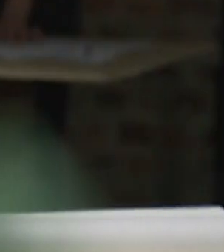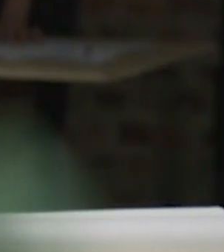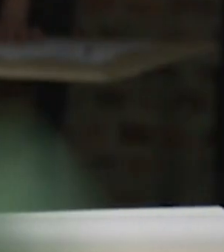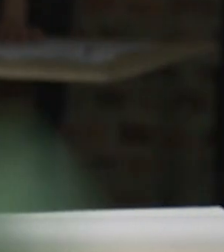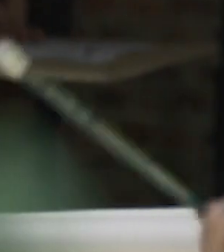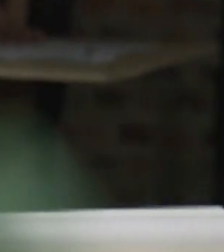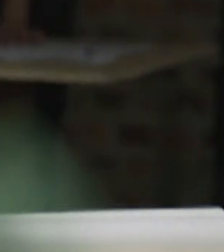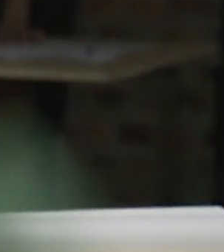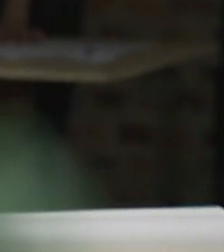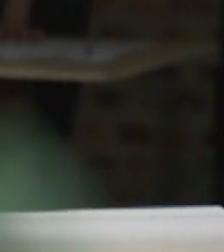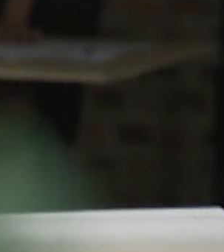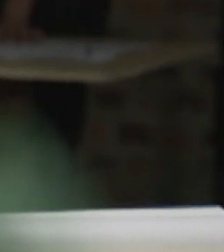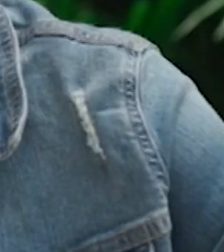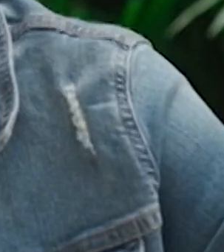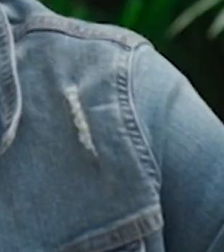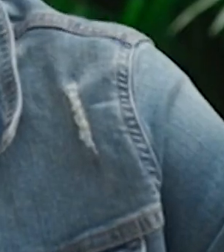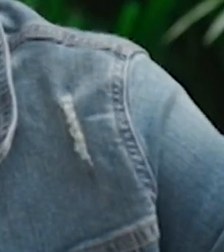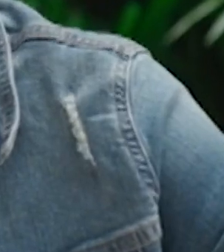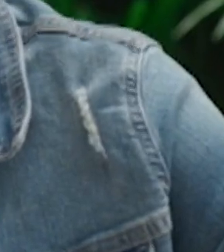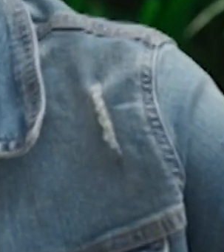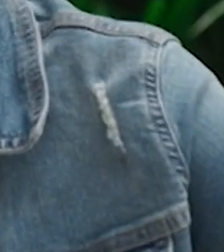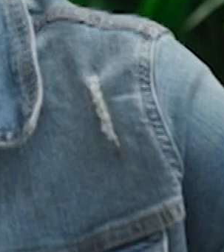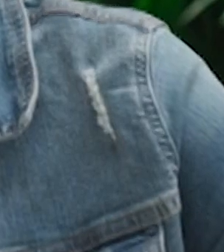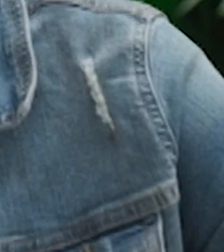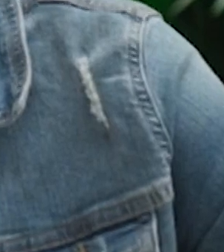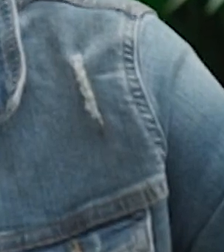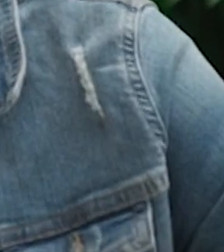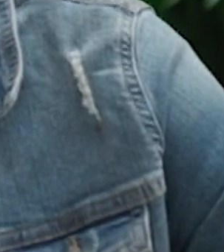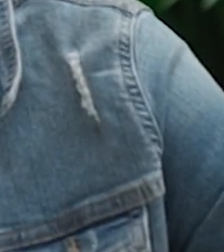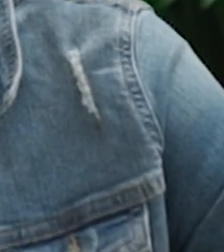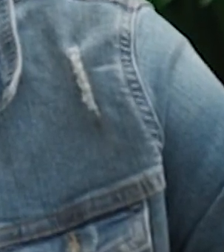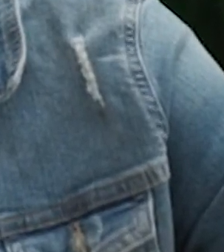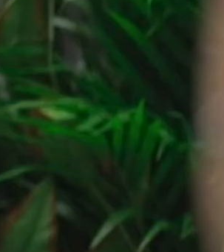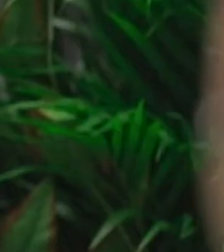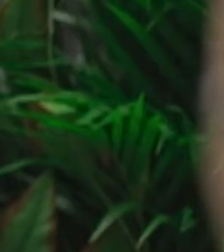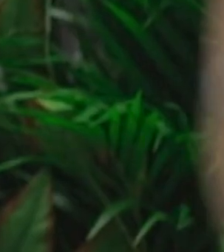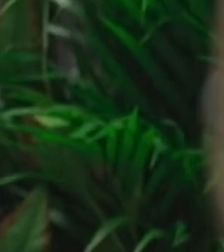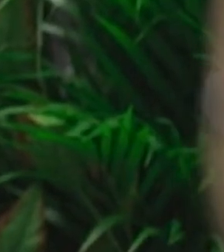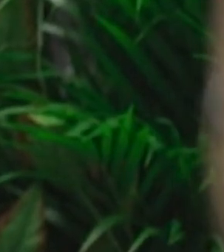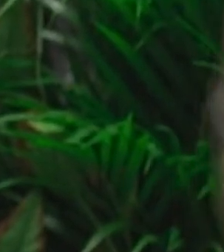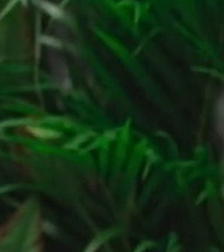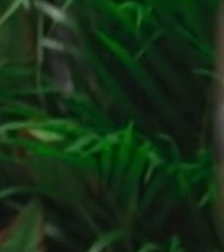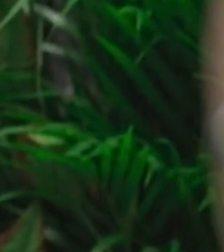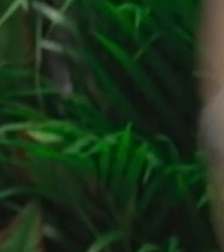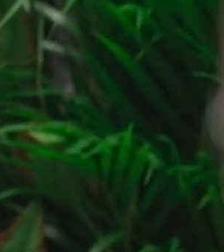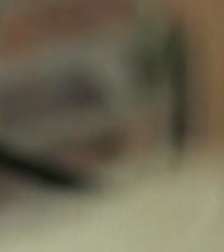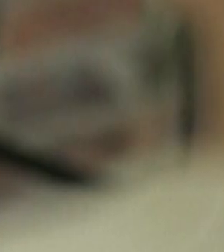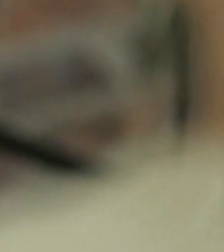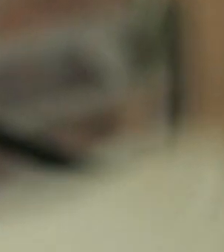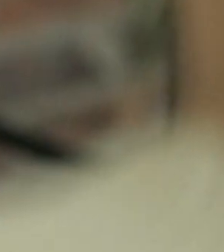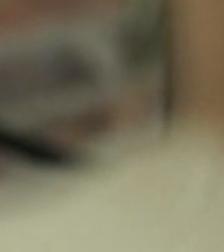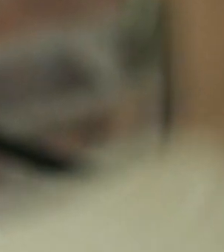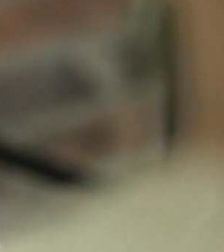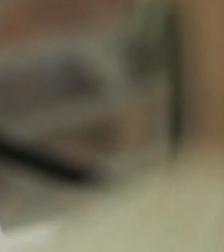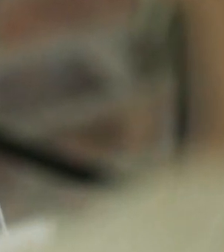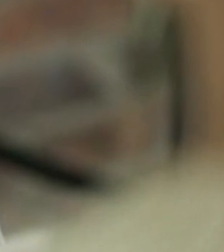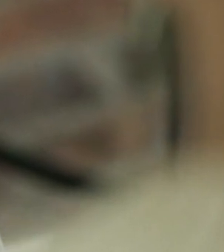a reducir costos tal vez ¿le parece que soy un miserable? un arrancado ¿qué es lo que me está queriendo decir usted?